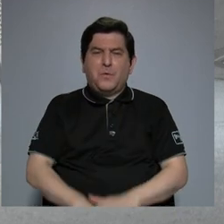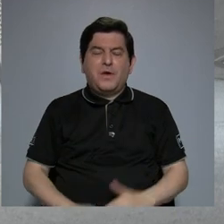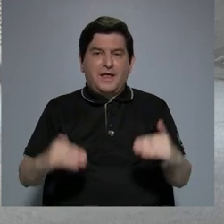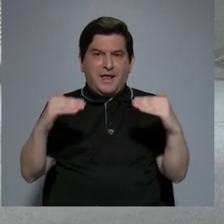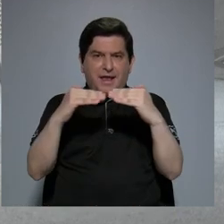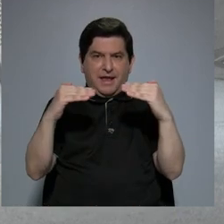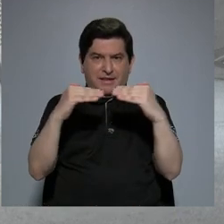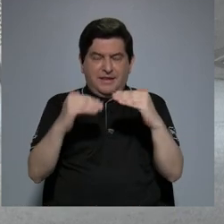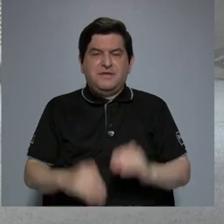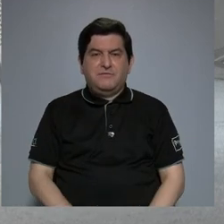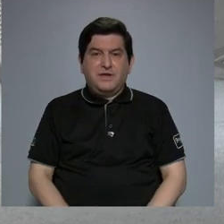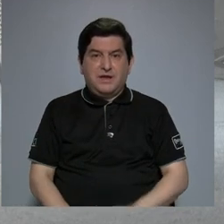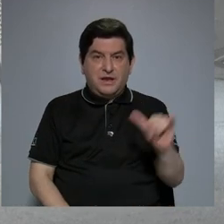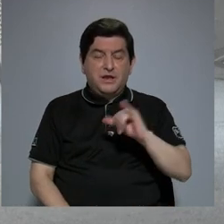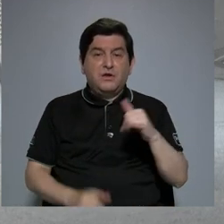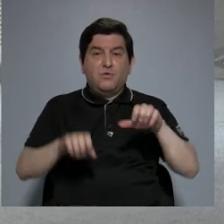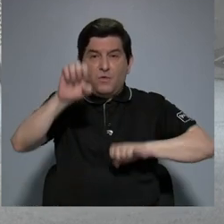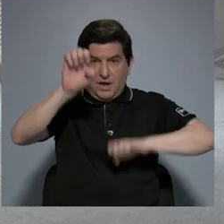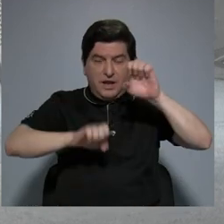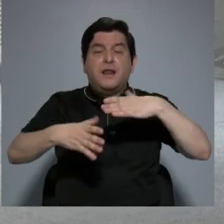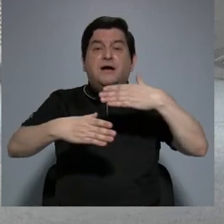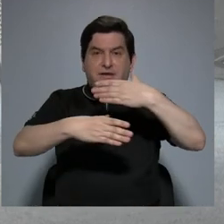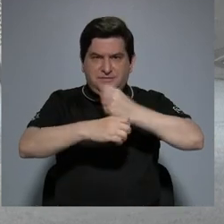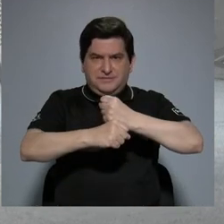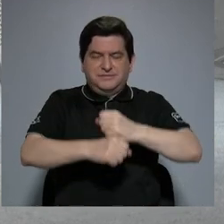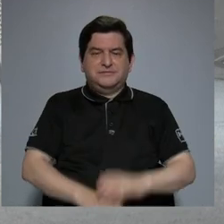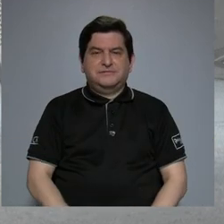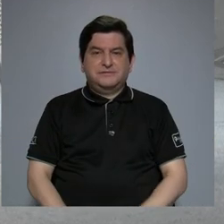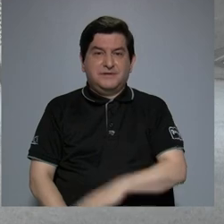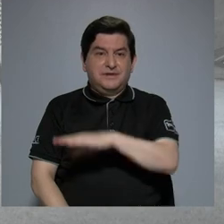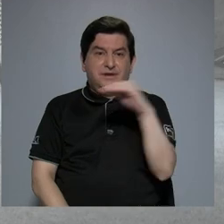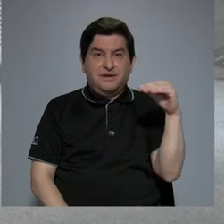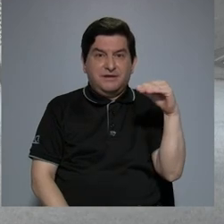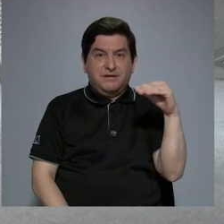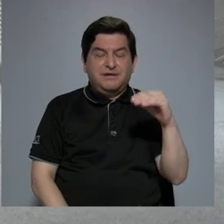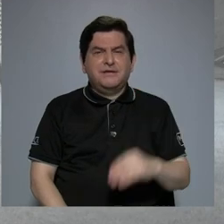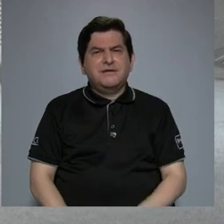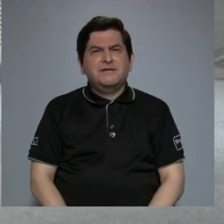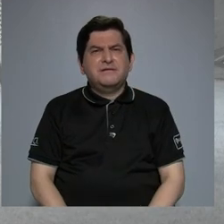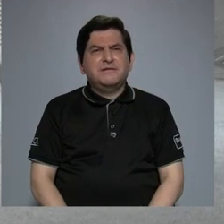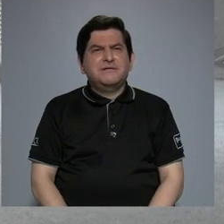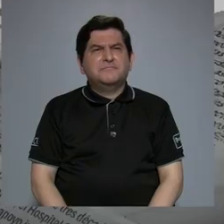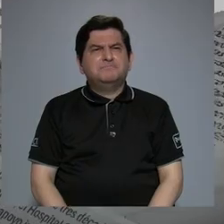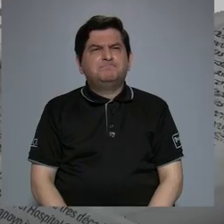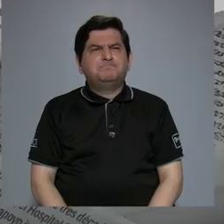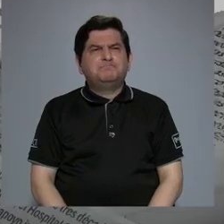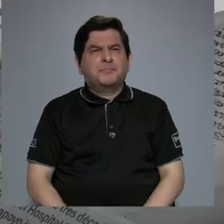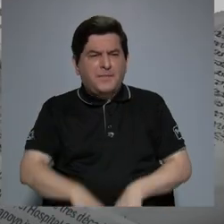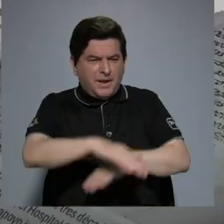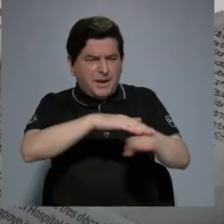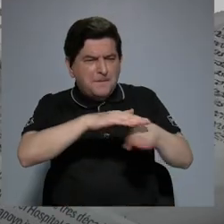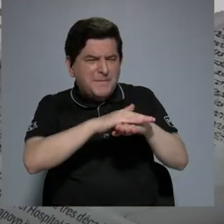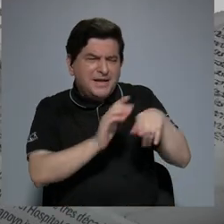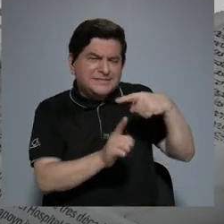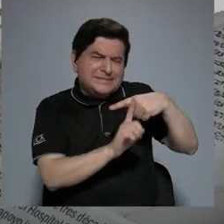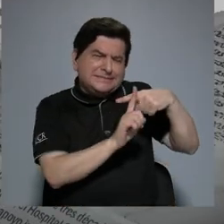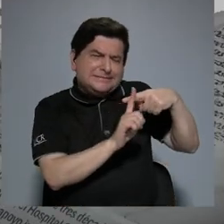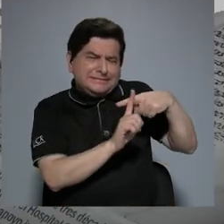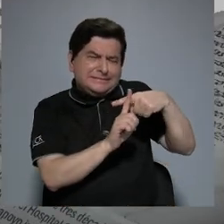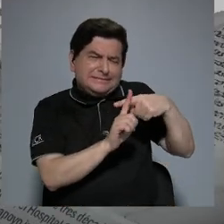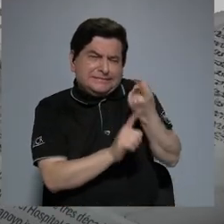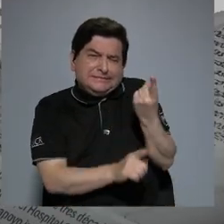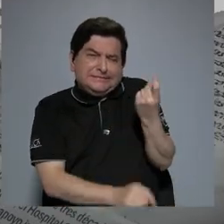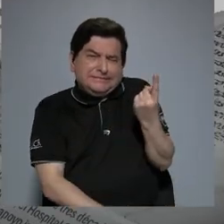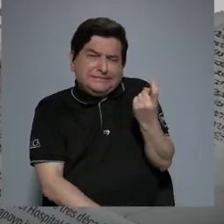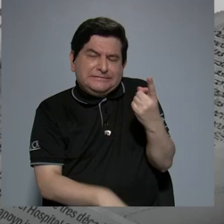niveles, ya que ustedes también han hecho evaluaciones y vienen con una base media. ¿Les